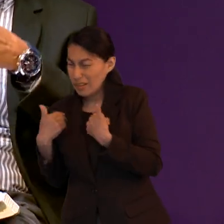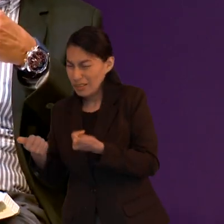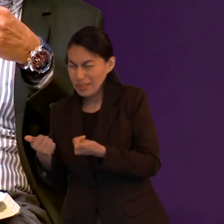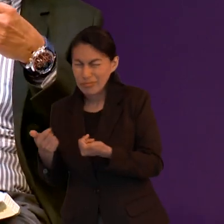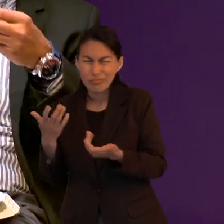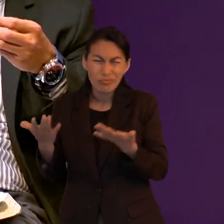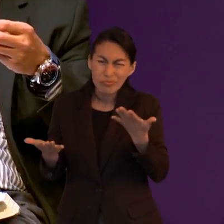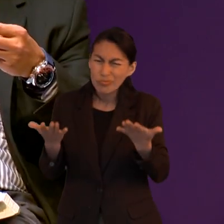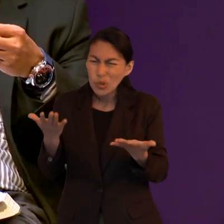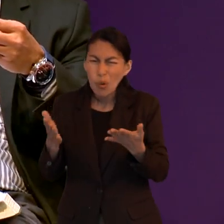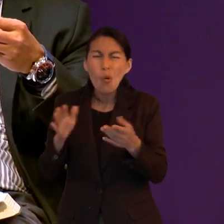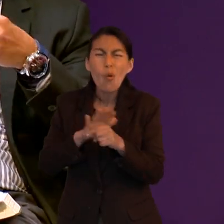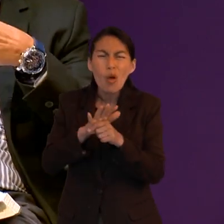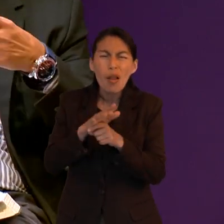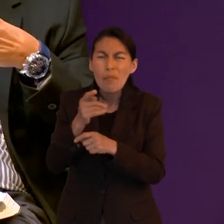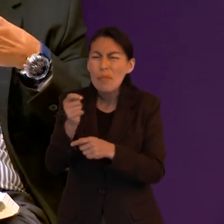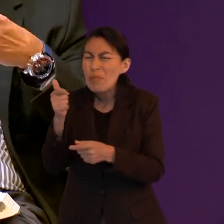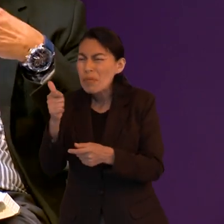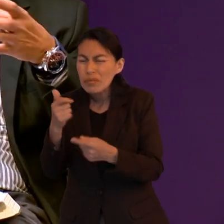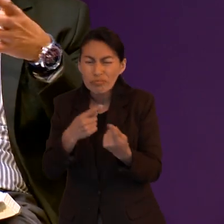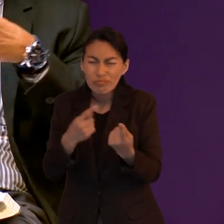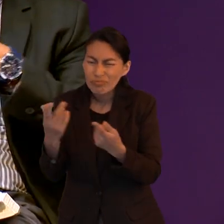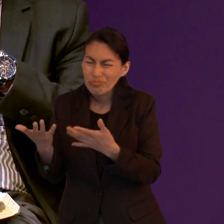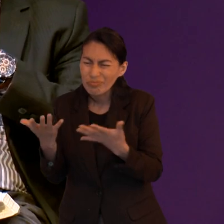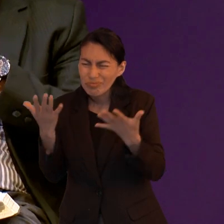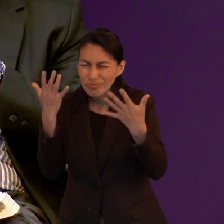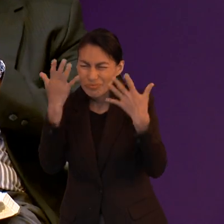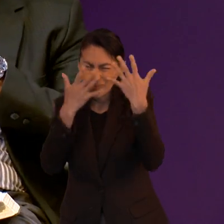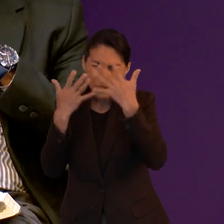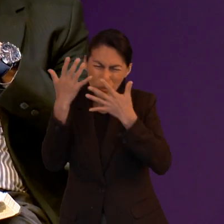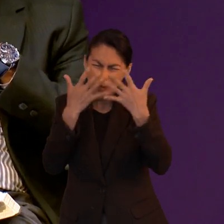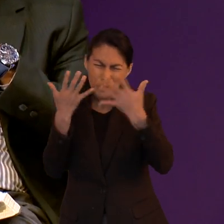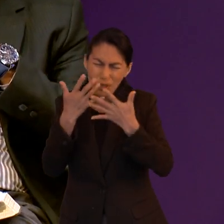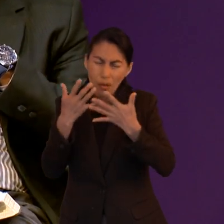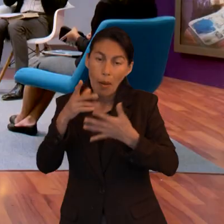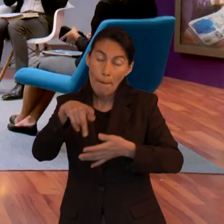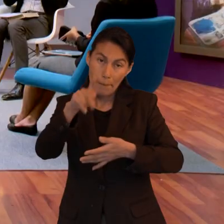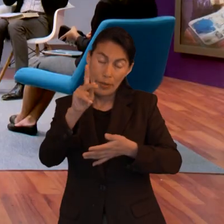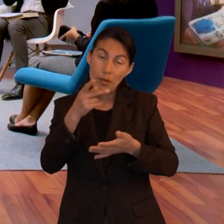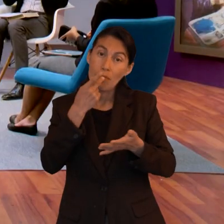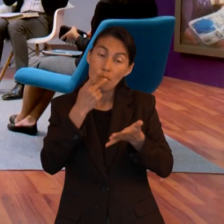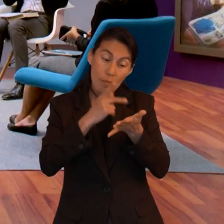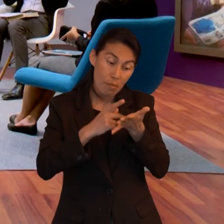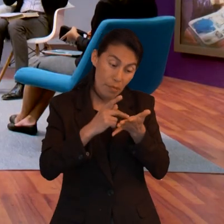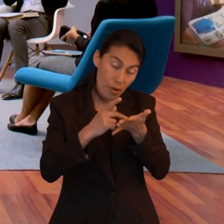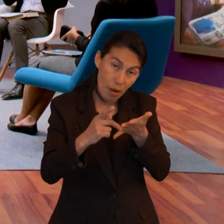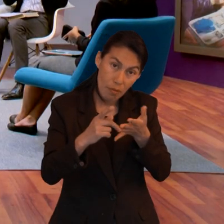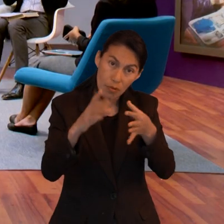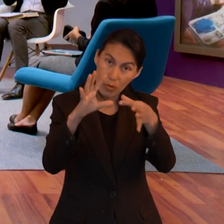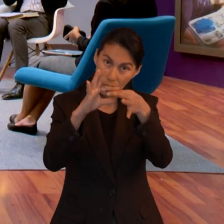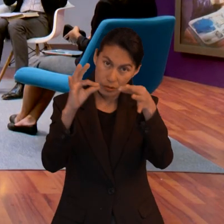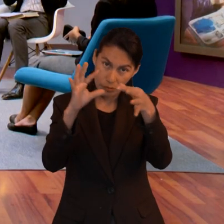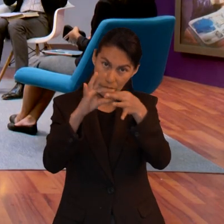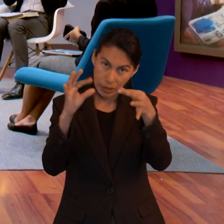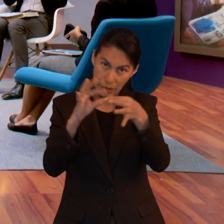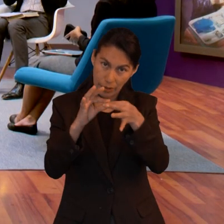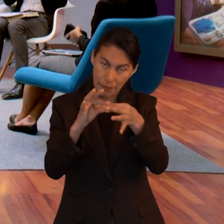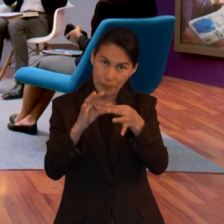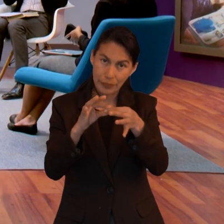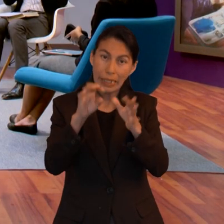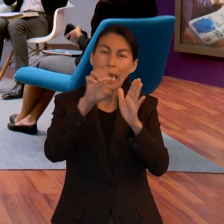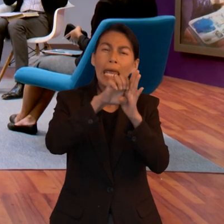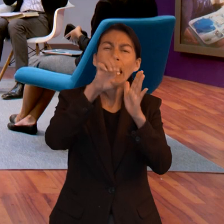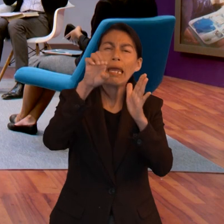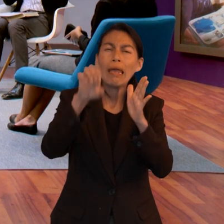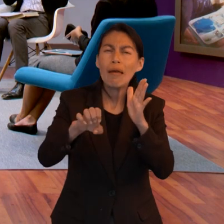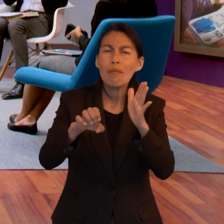primero la fe o la comprensión que va primero en nuestra orden pero yo lo entiendo como Pablo lo explica porque Pablo lo pone